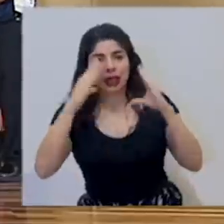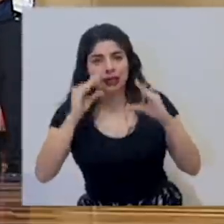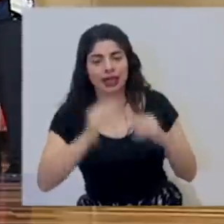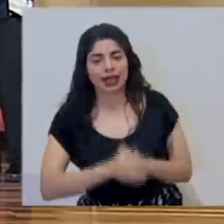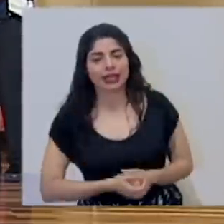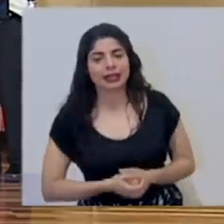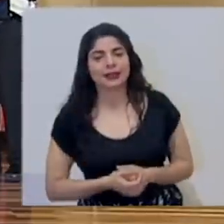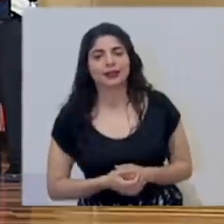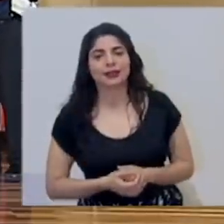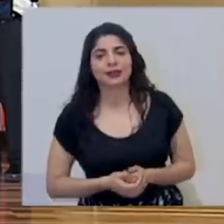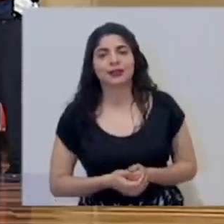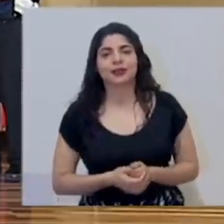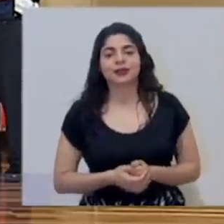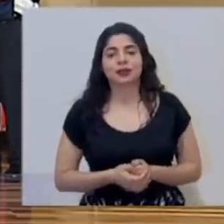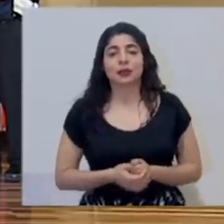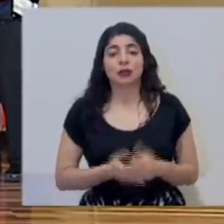tardes.